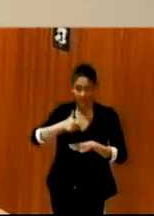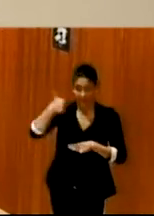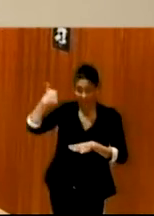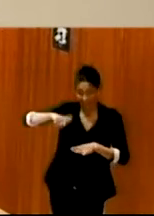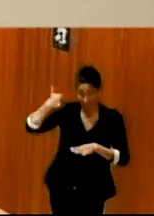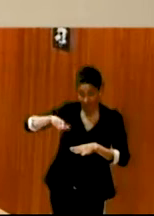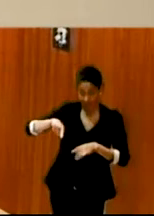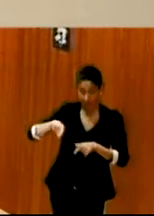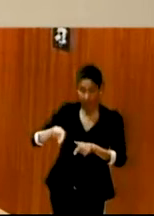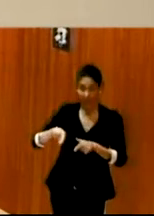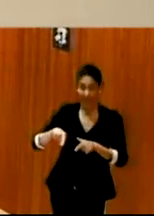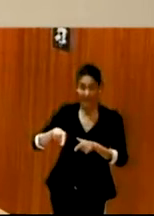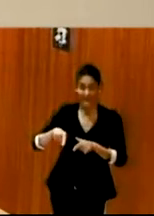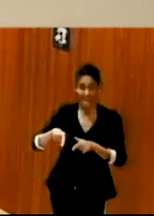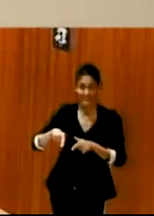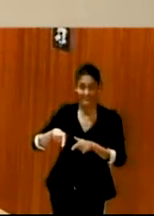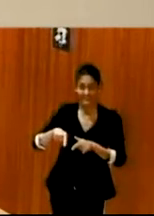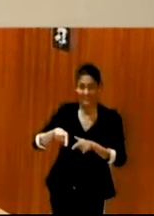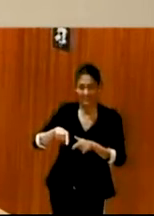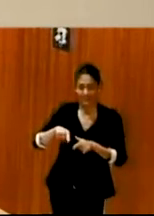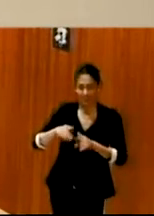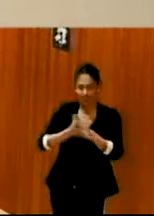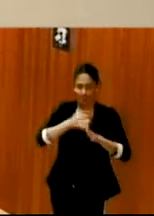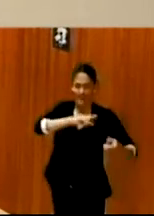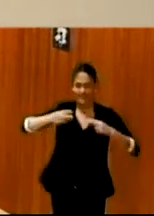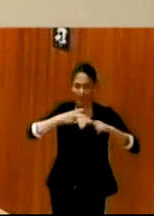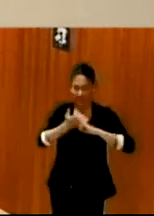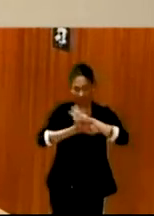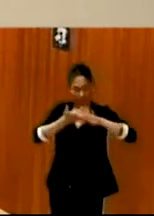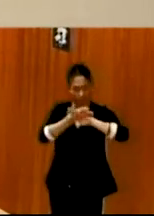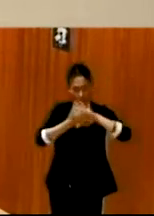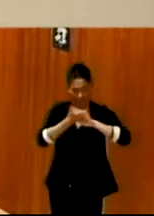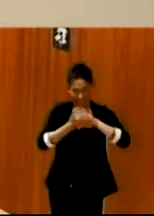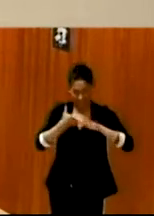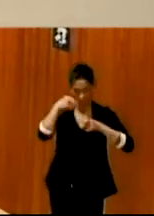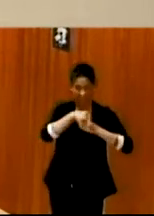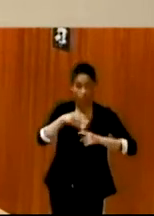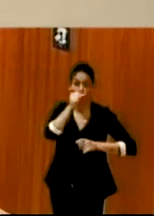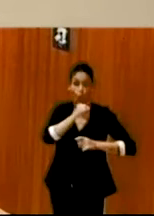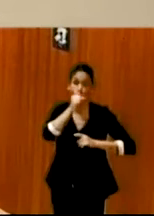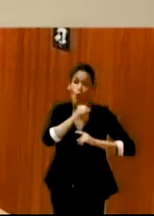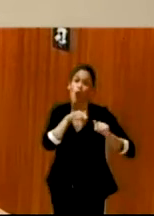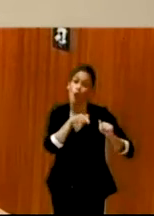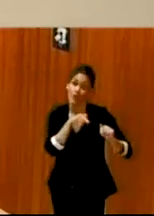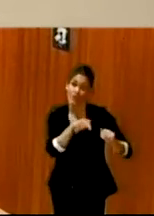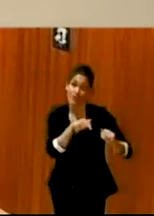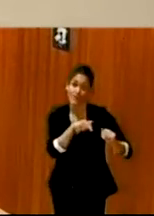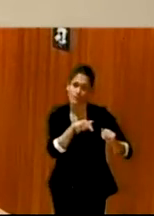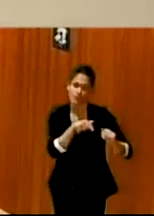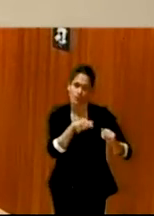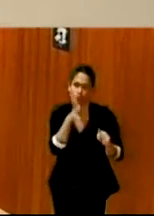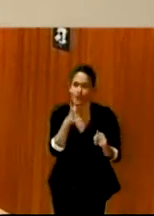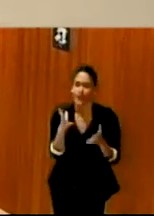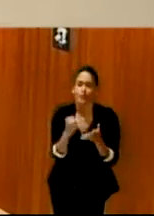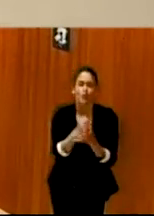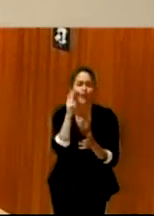la interpretación de lengua de signos que se hace en conciertos, porque no todo vale. Realmente es importante